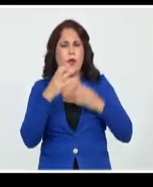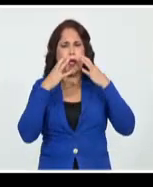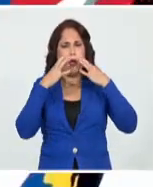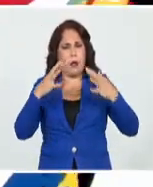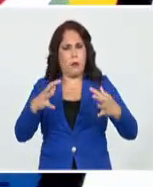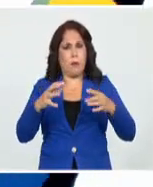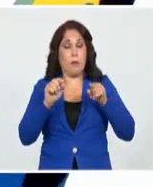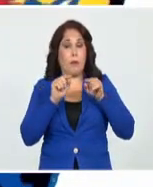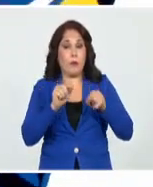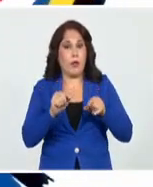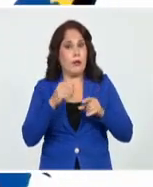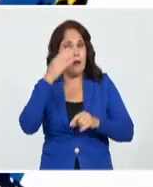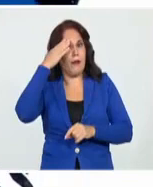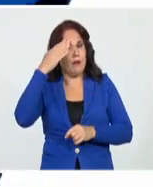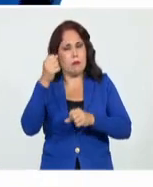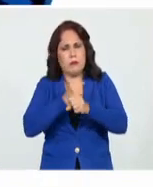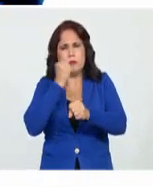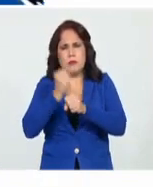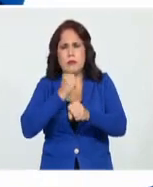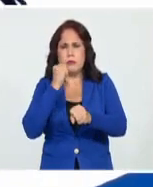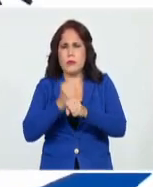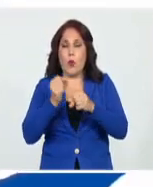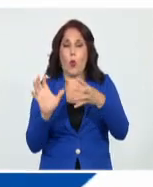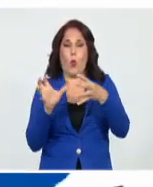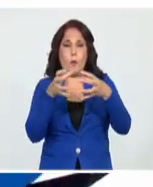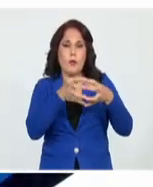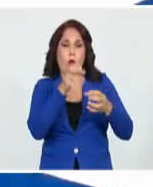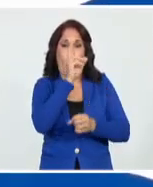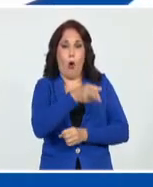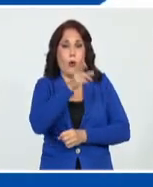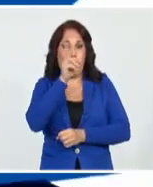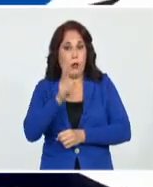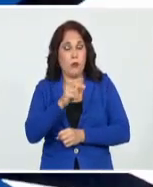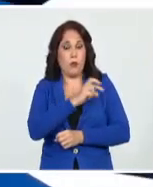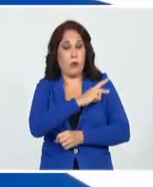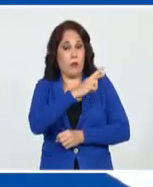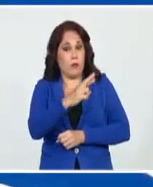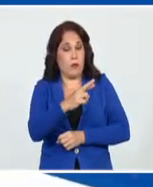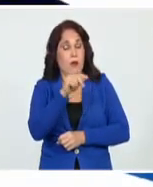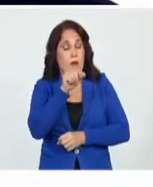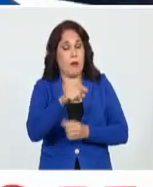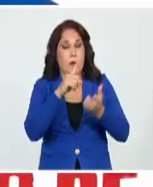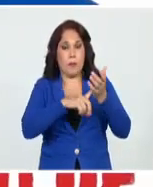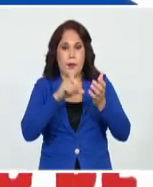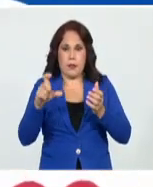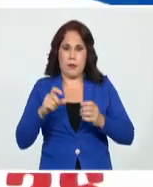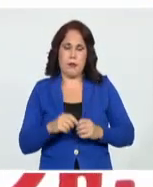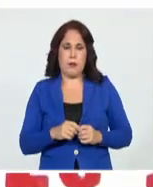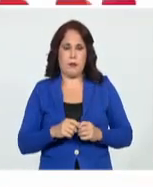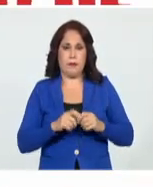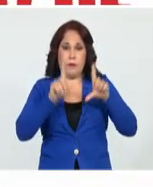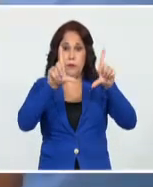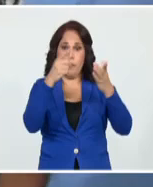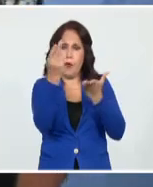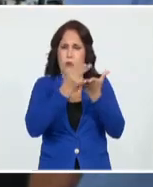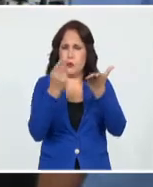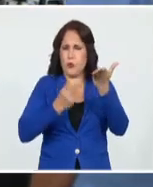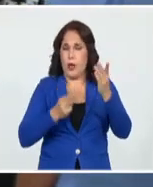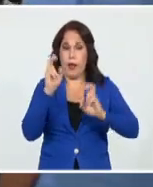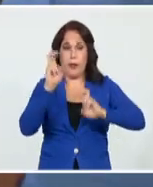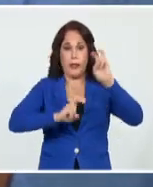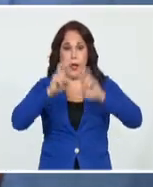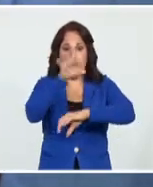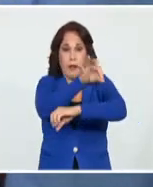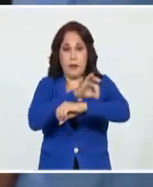raíces gracias al trabajo de la Comisión de Orientación Revolucionaria del Partido Comunista de Cuba. El taller de